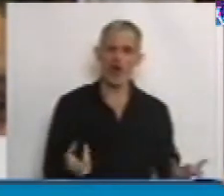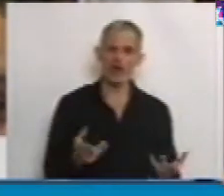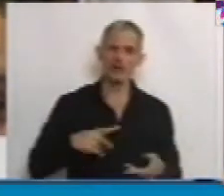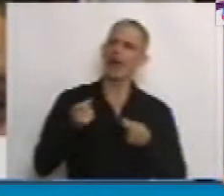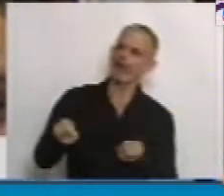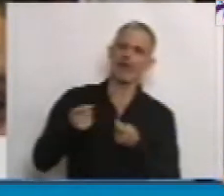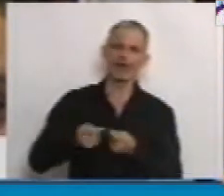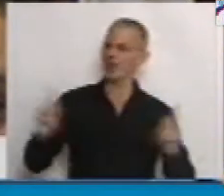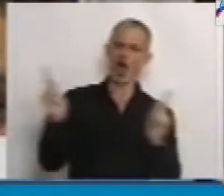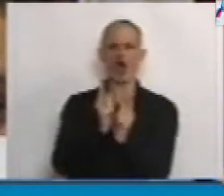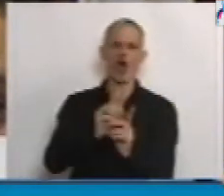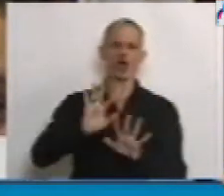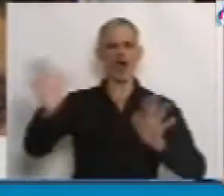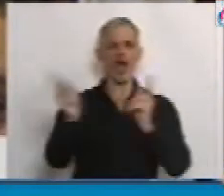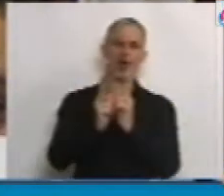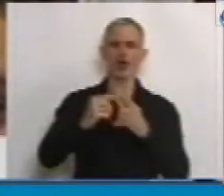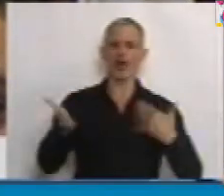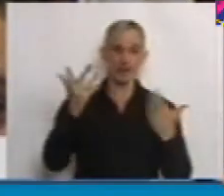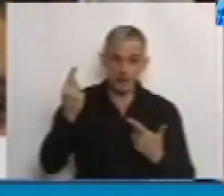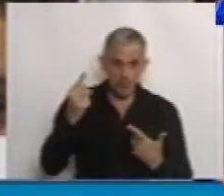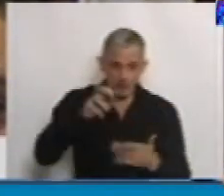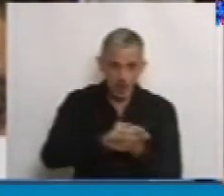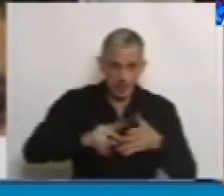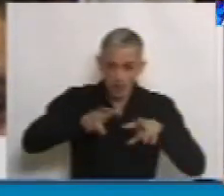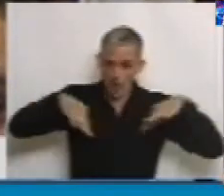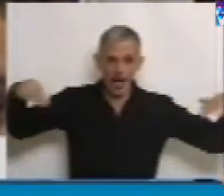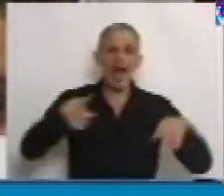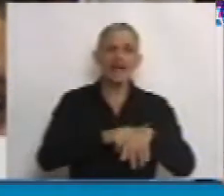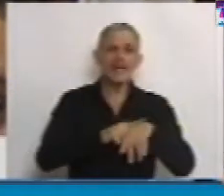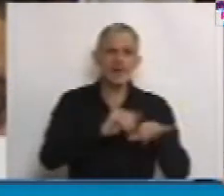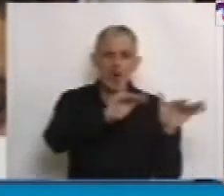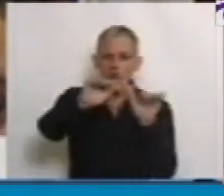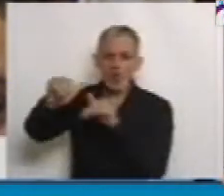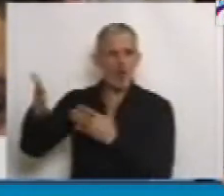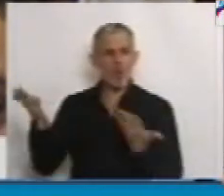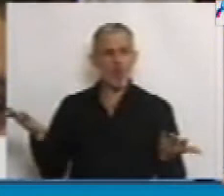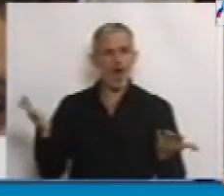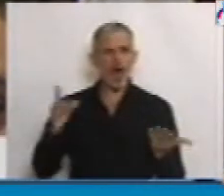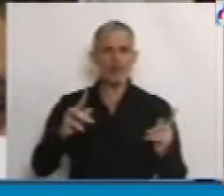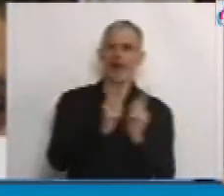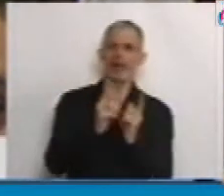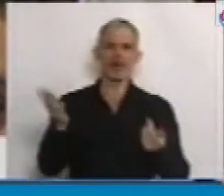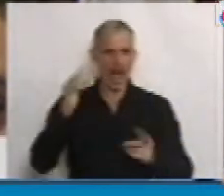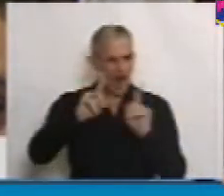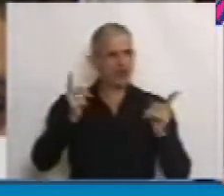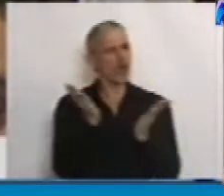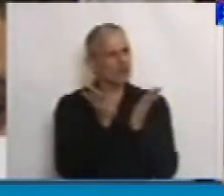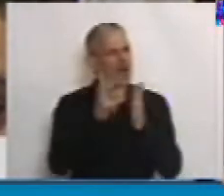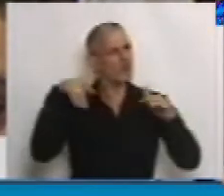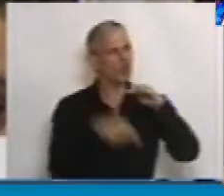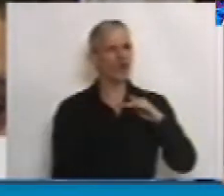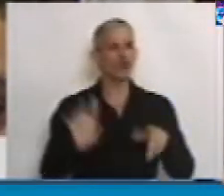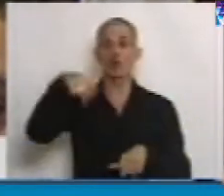lo del trámite express, pero todos en esta Cámara tenemos el mismo tiempo, señores. Algunos nos hacemos el tiempo para estudiar los temas